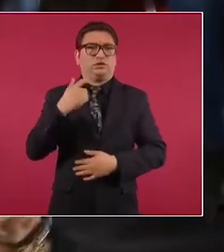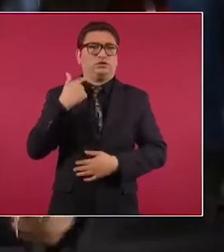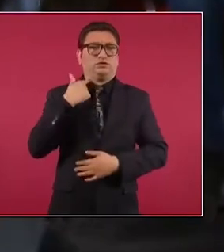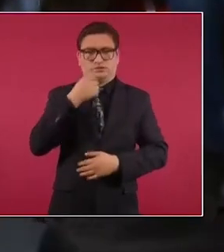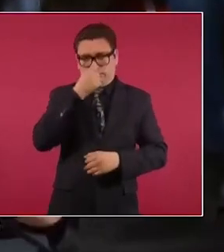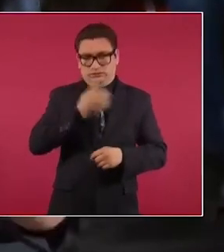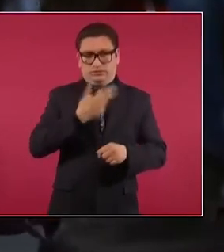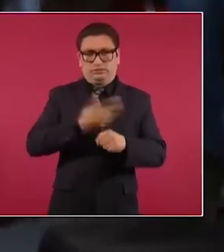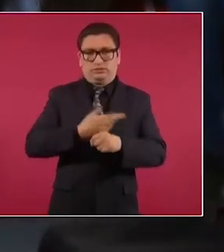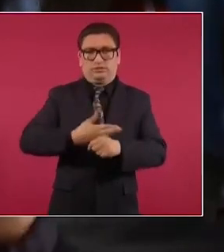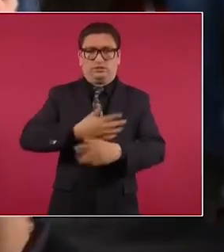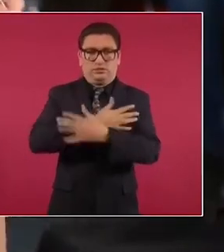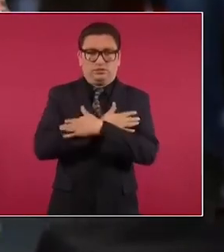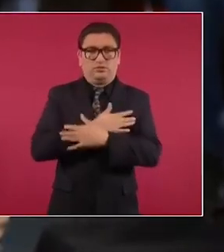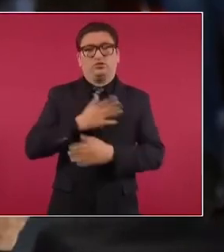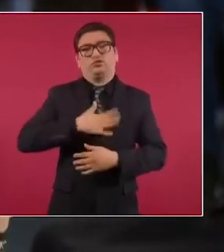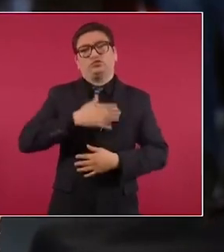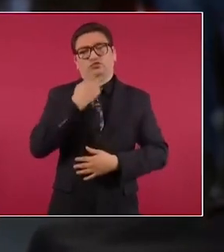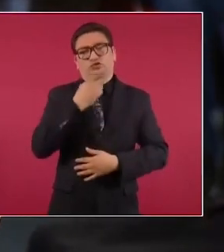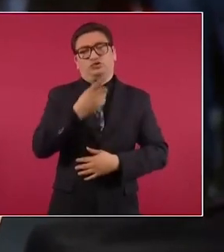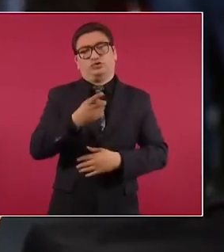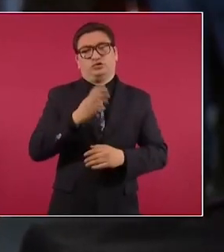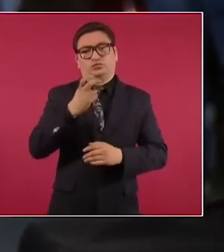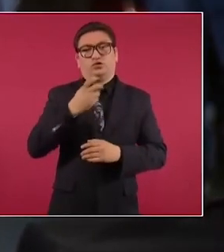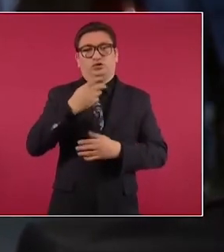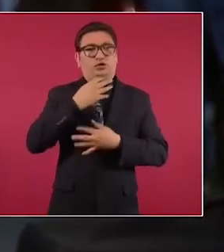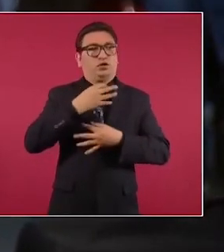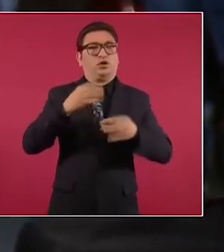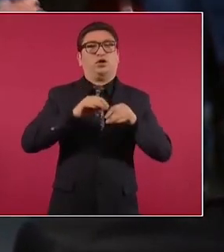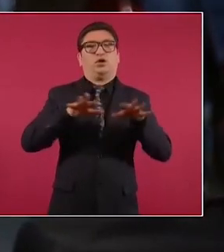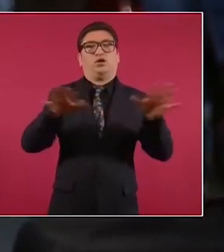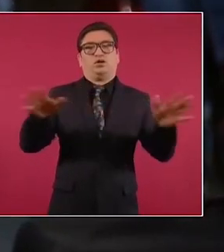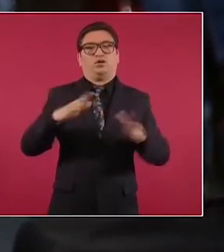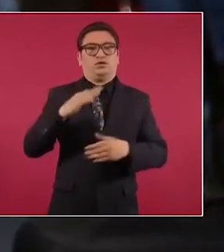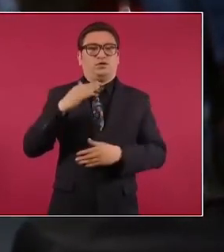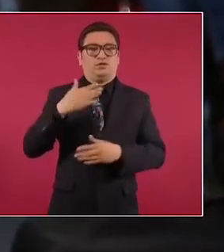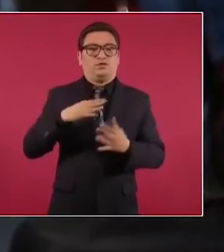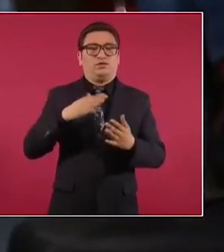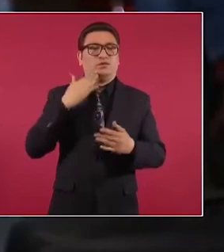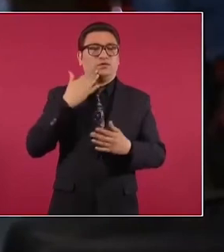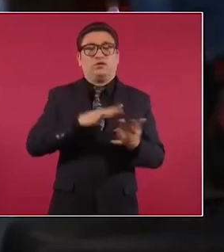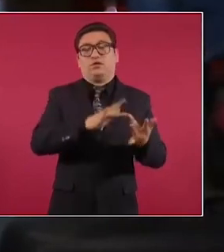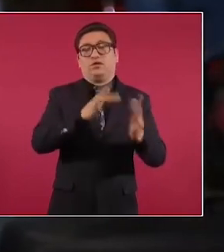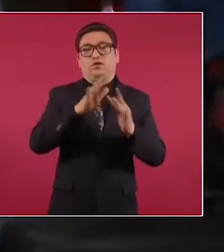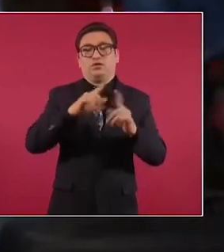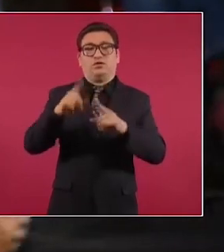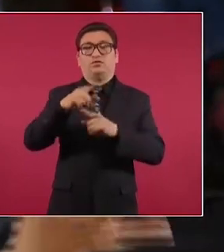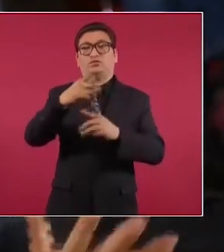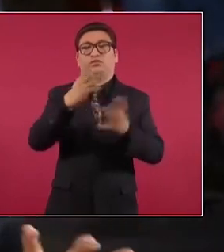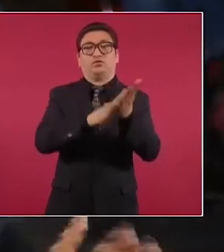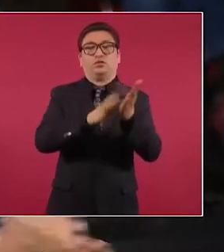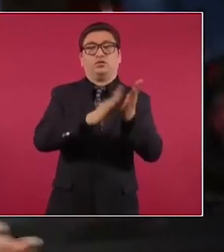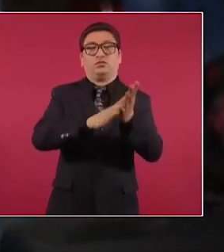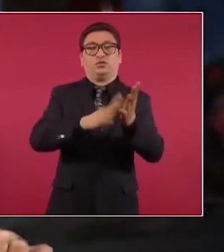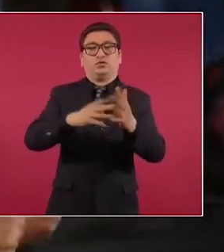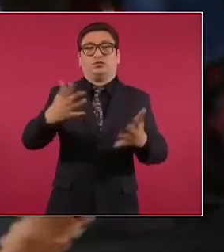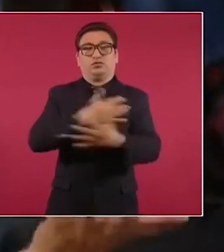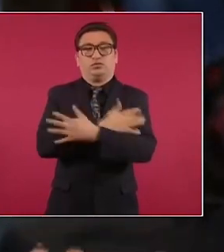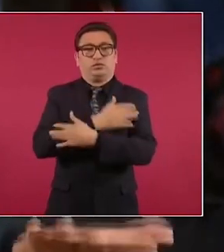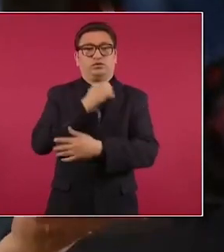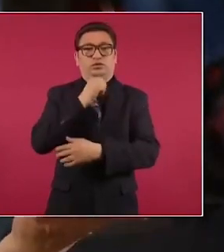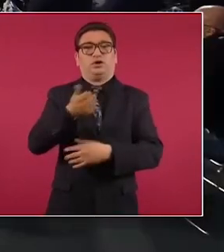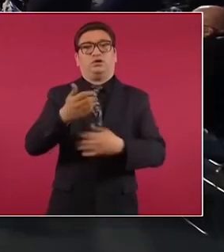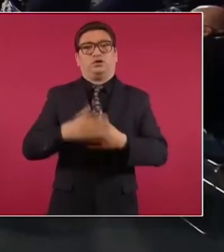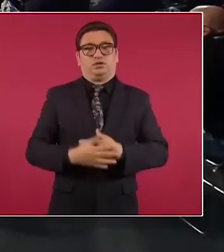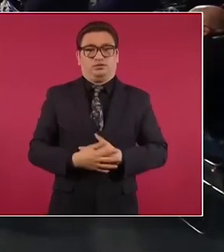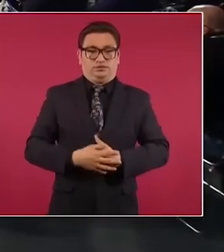cuando ella lo abrazó le digo porque esto ya está sonando en las redes sociales y entonces usted estaba aplaudiendo pero pues no la abrazó y